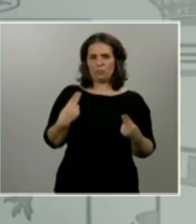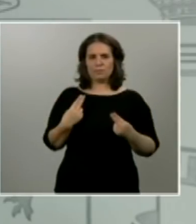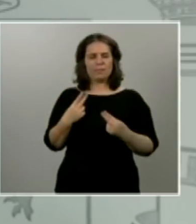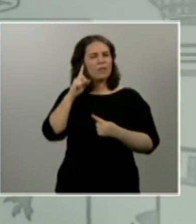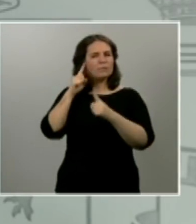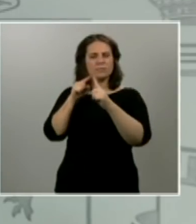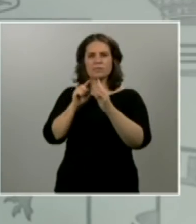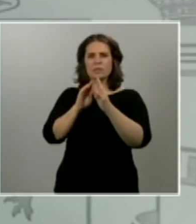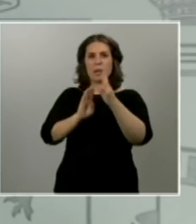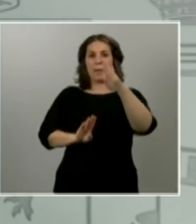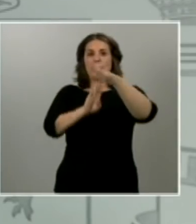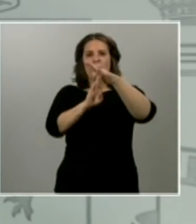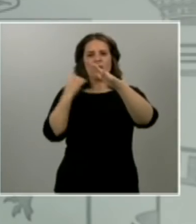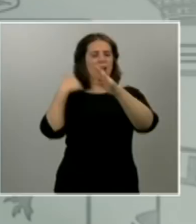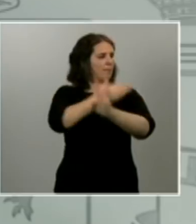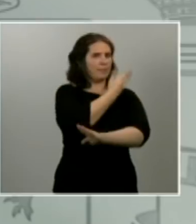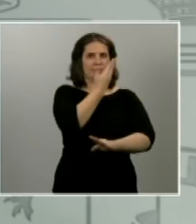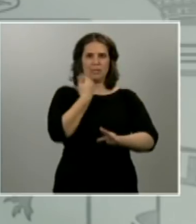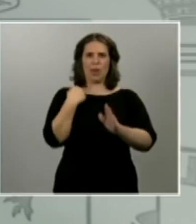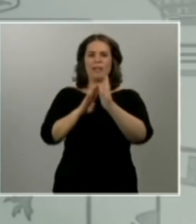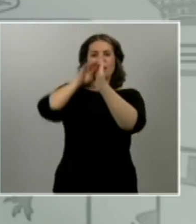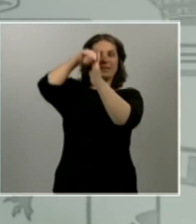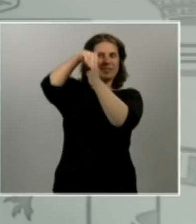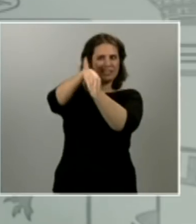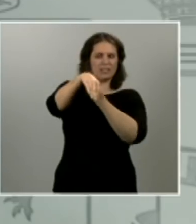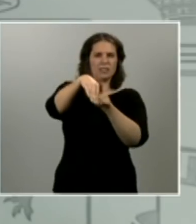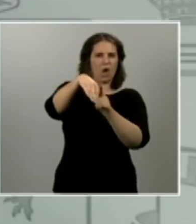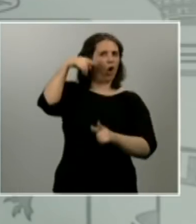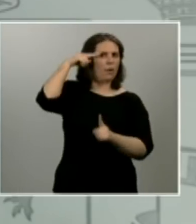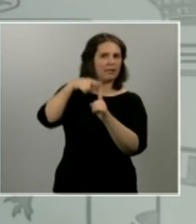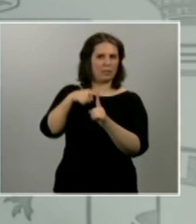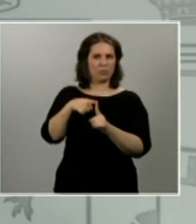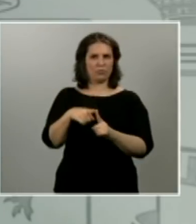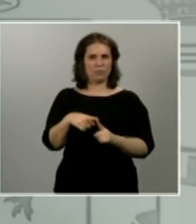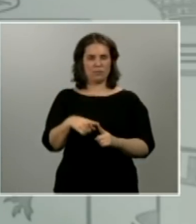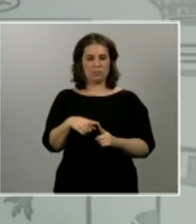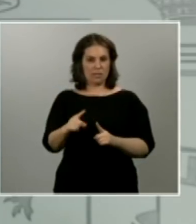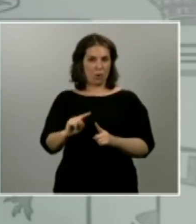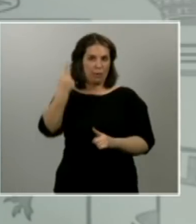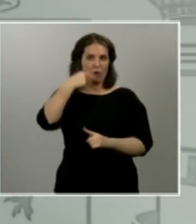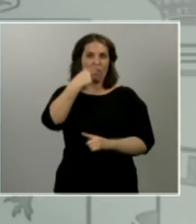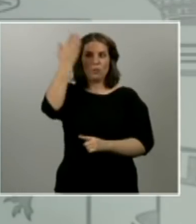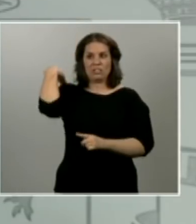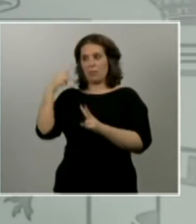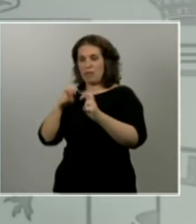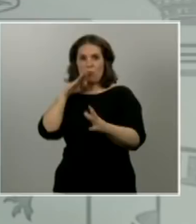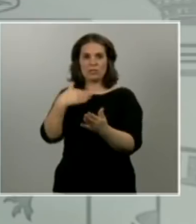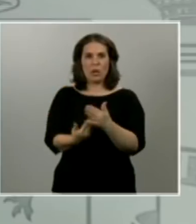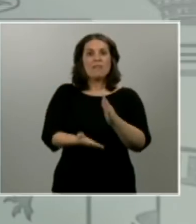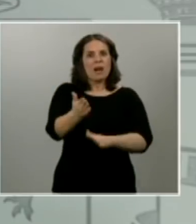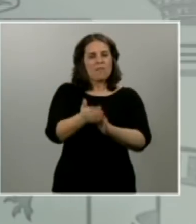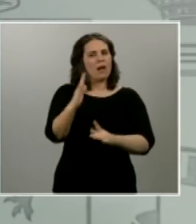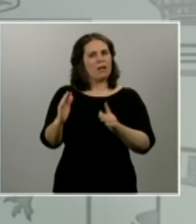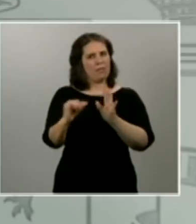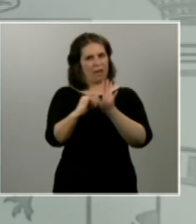pico, era el primero de los objetivos que fijamos en esta contienda contra el virus, y estamos cerca de alcanzarlo. Y